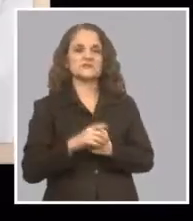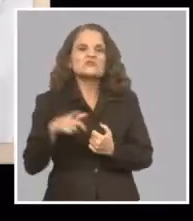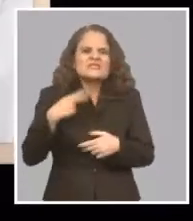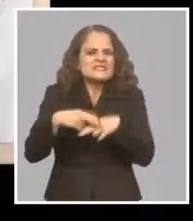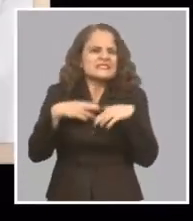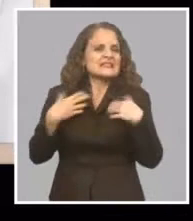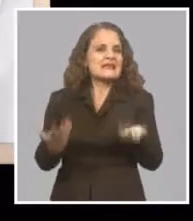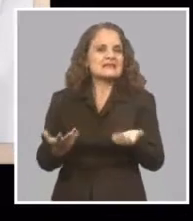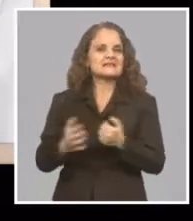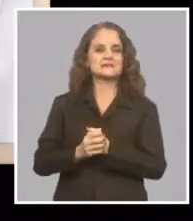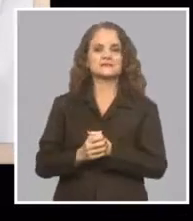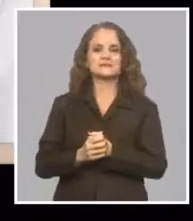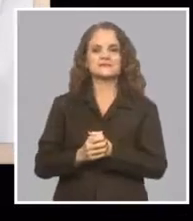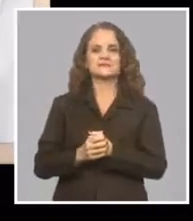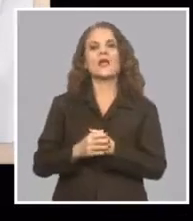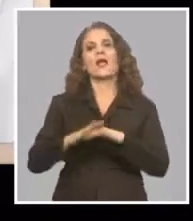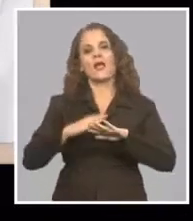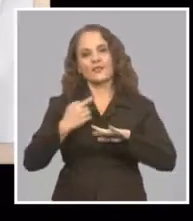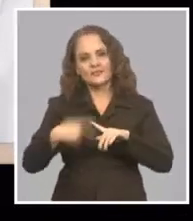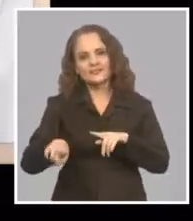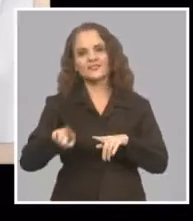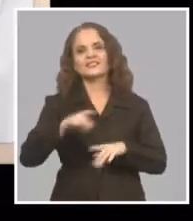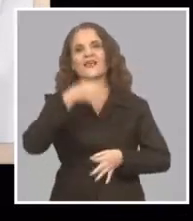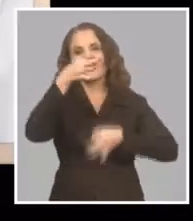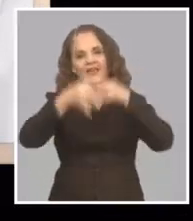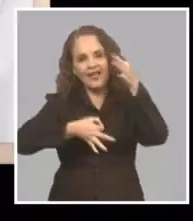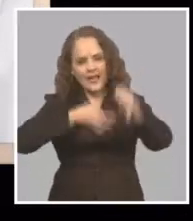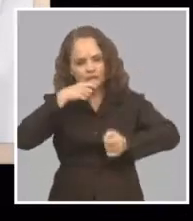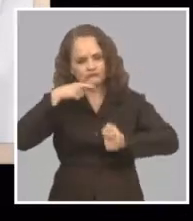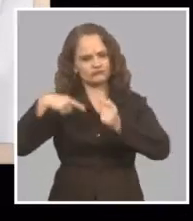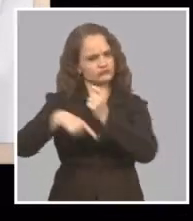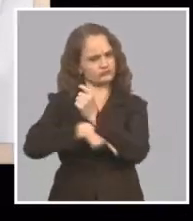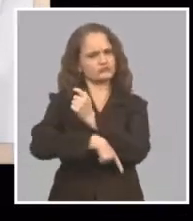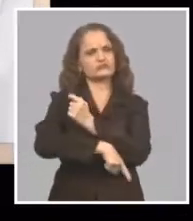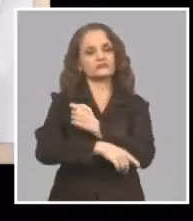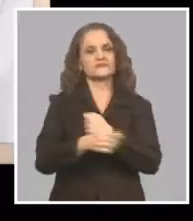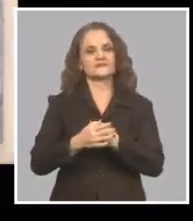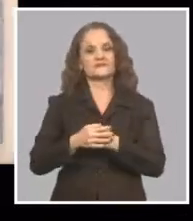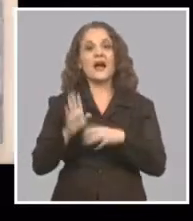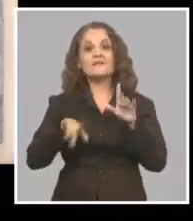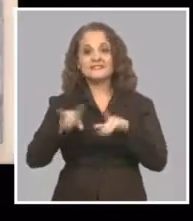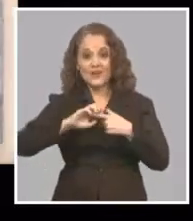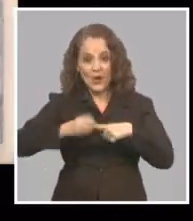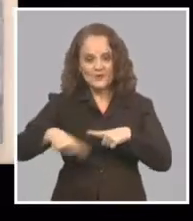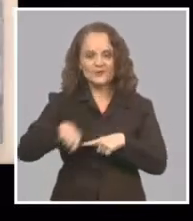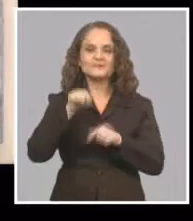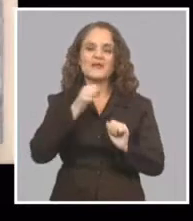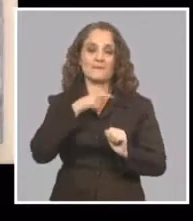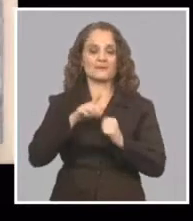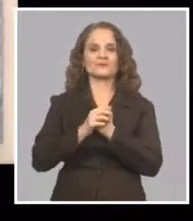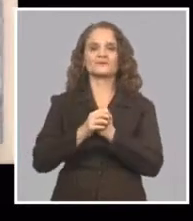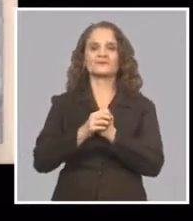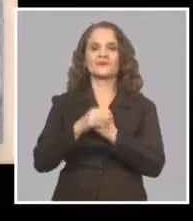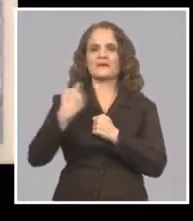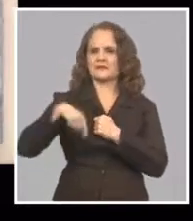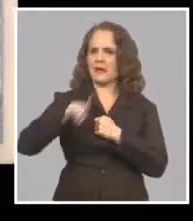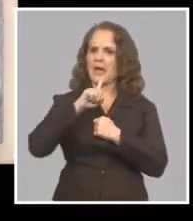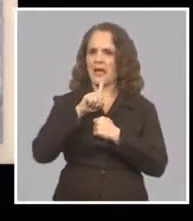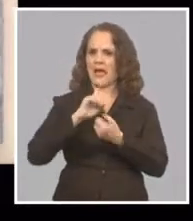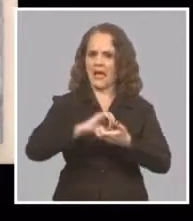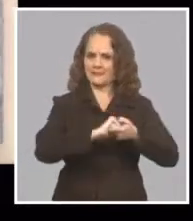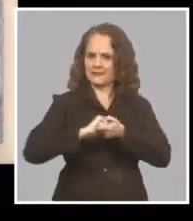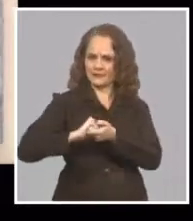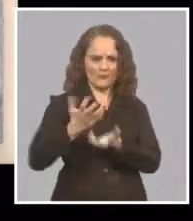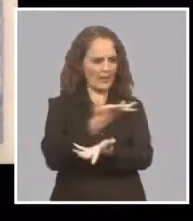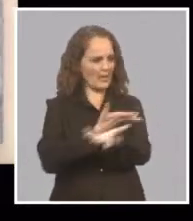Entonces nosotros le contamos un poquito más Y una cosa que quizás podría ser cómica Es que ahora ella sale, no sé, digamos Y comparte con algunos amiguitos